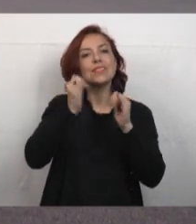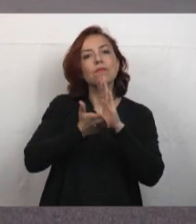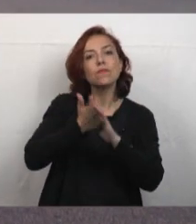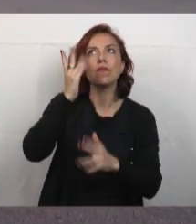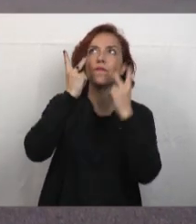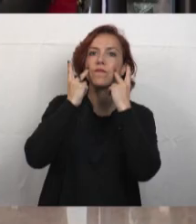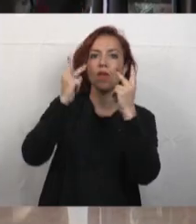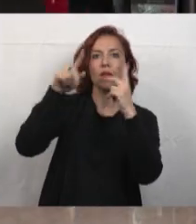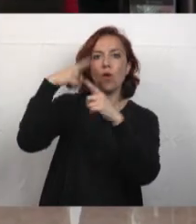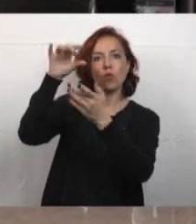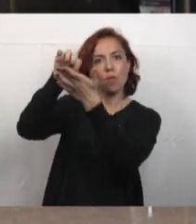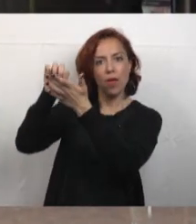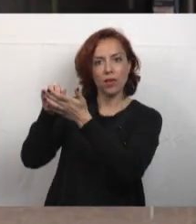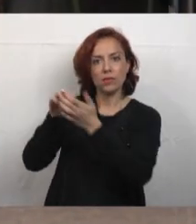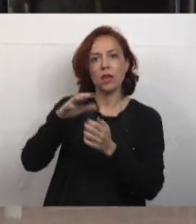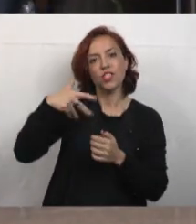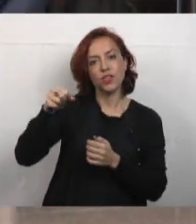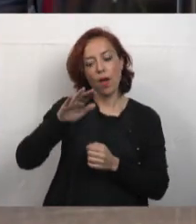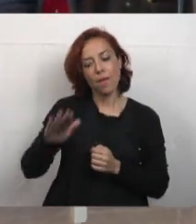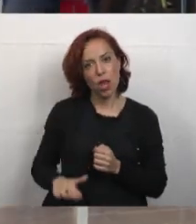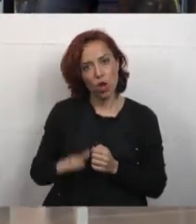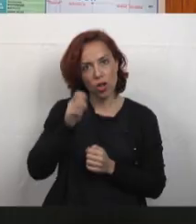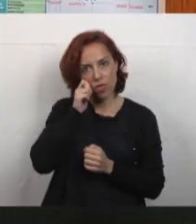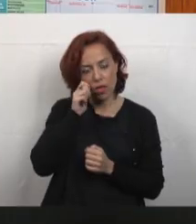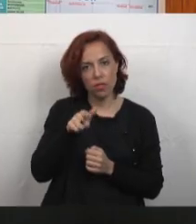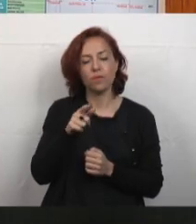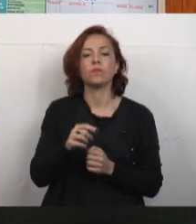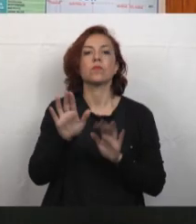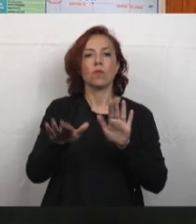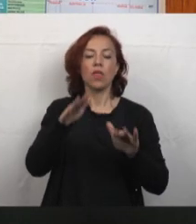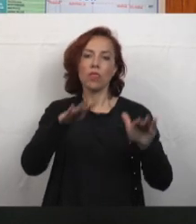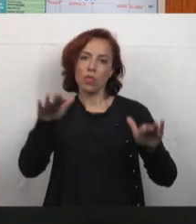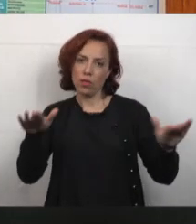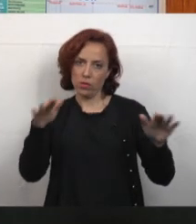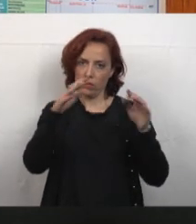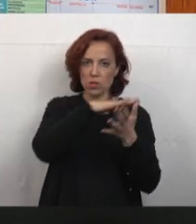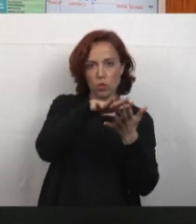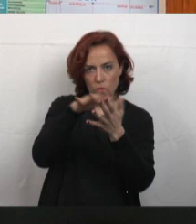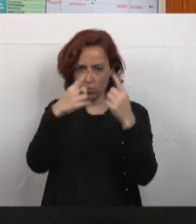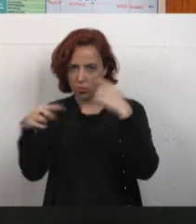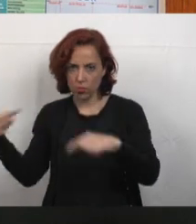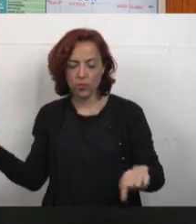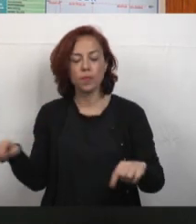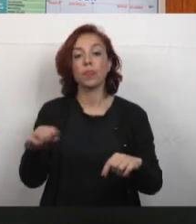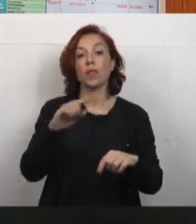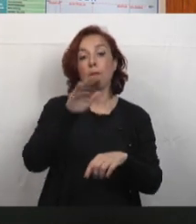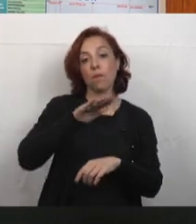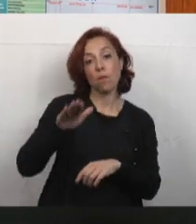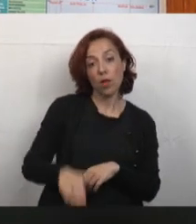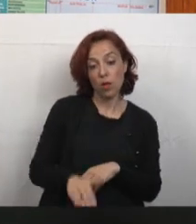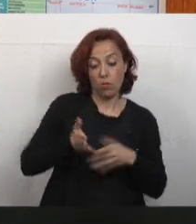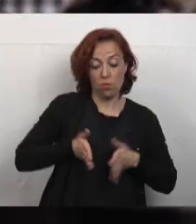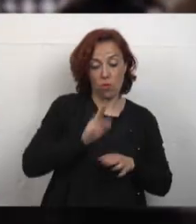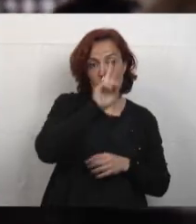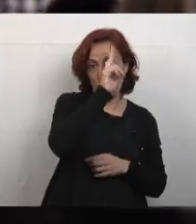cuenta en caso de viajar al exterior con menores de edad. En ese caso debemos distinguir diferentes situaciones. En primer término, los